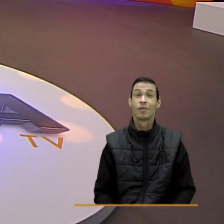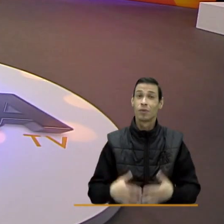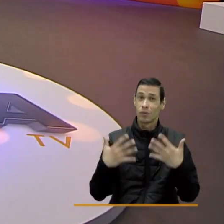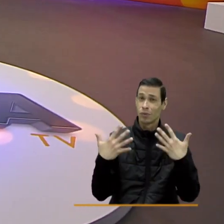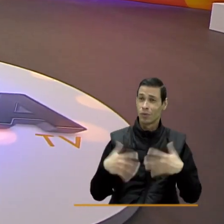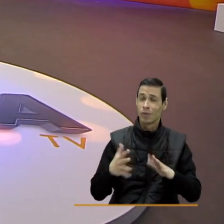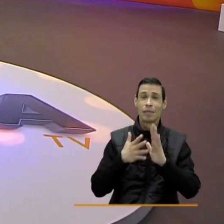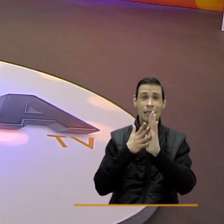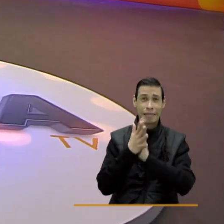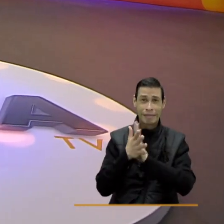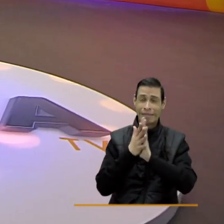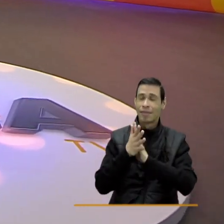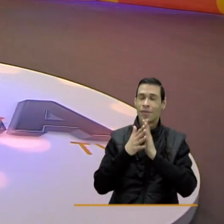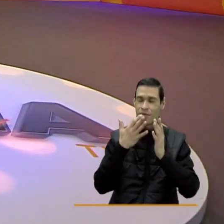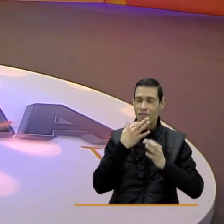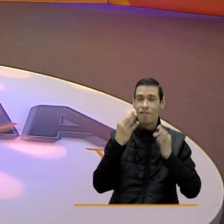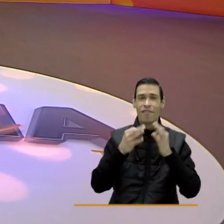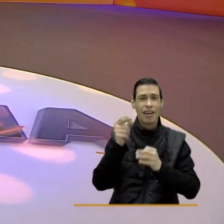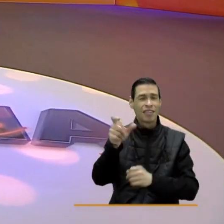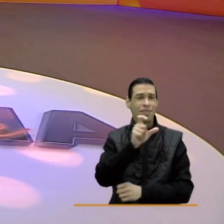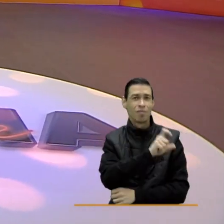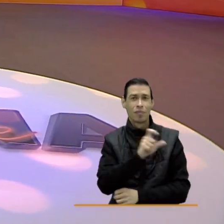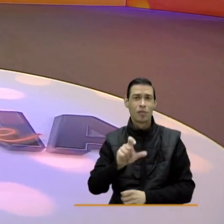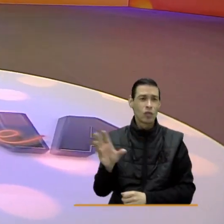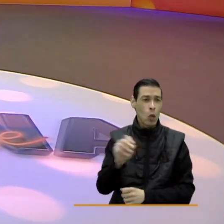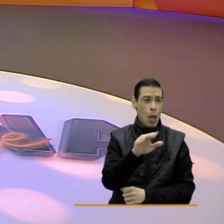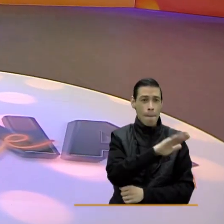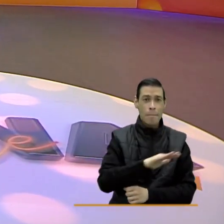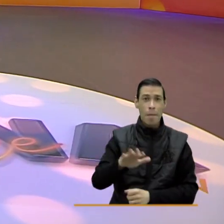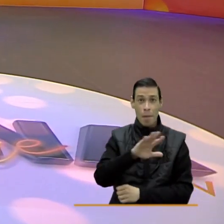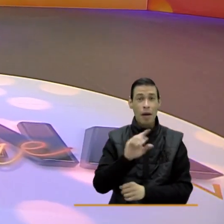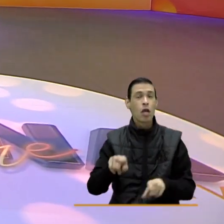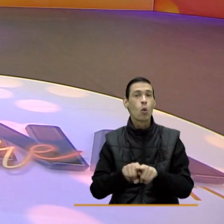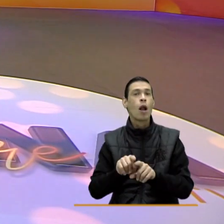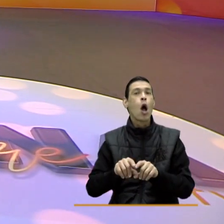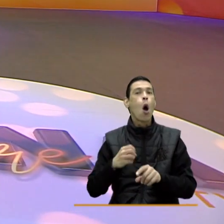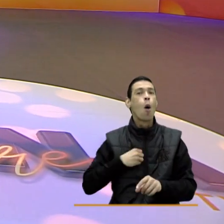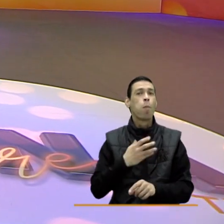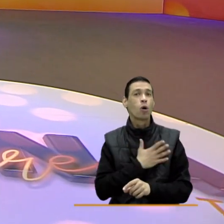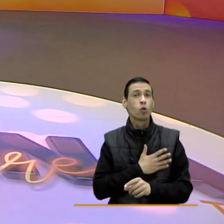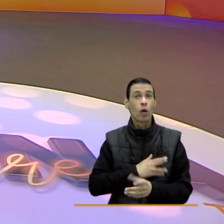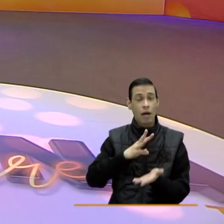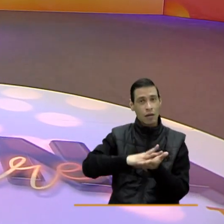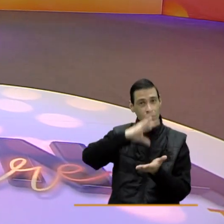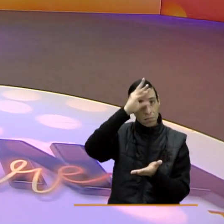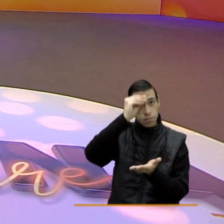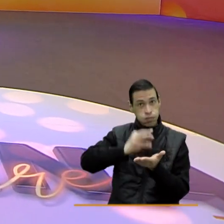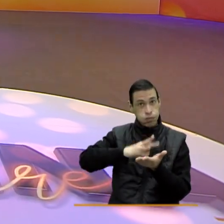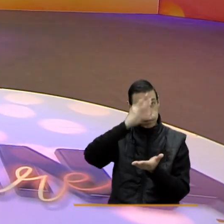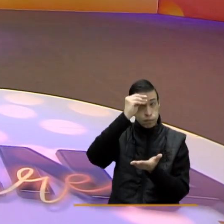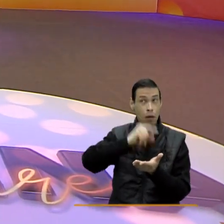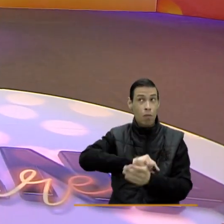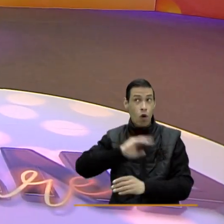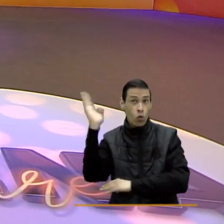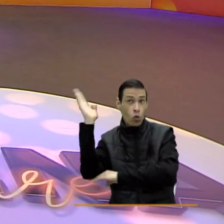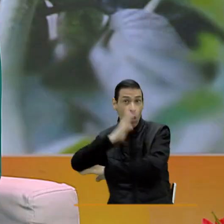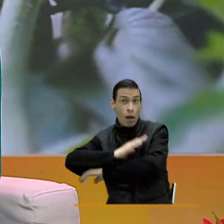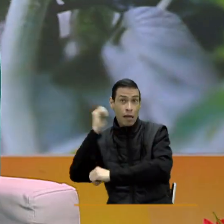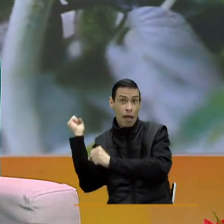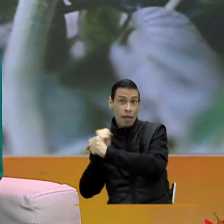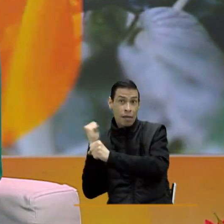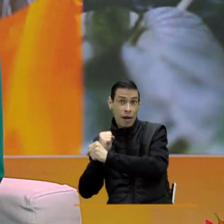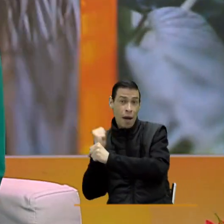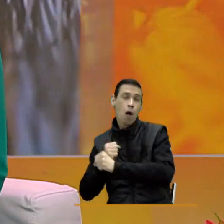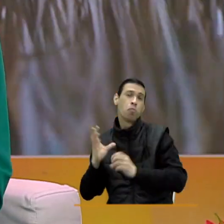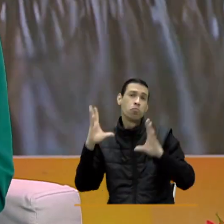Me encantan estos testimonios. Ahí vemos como personas en todas las regionales de Colombia tienen esta posibilidad de formarse cuando también están trabajando y de esta